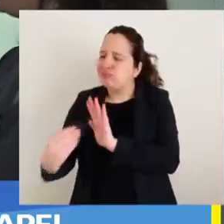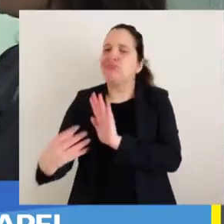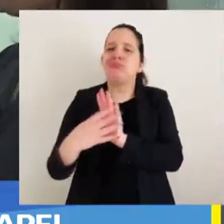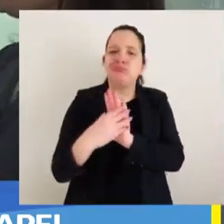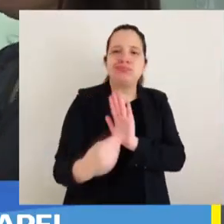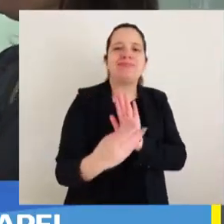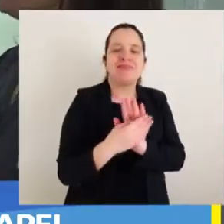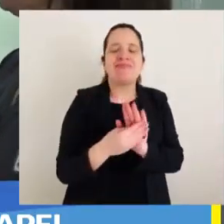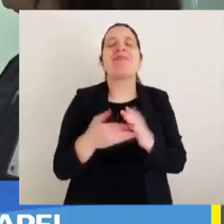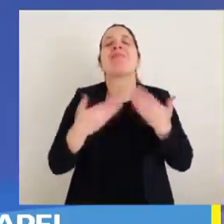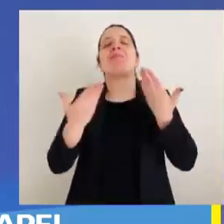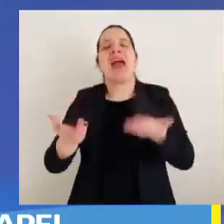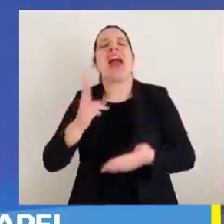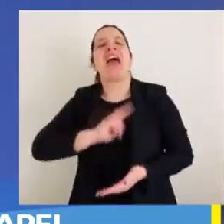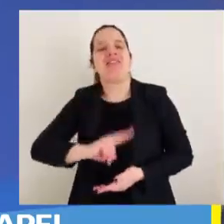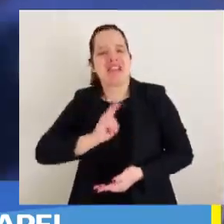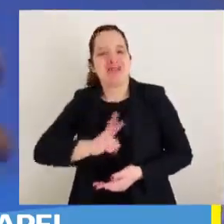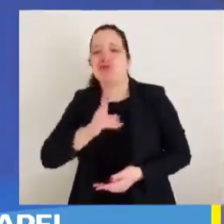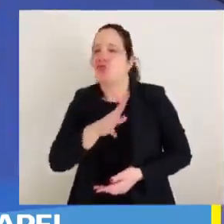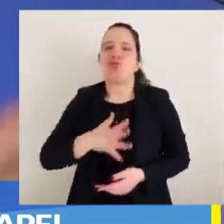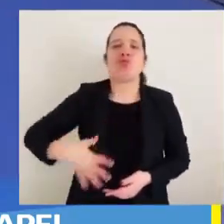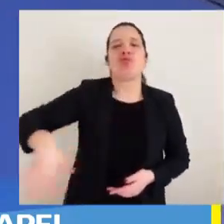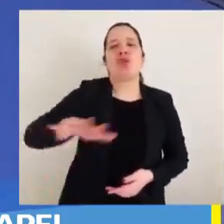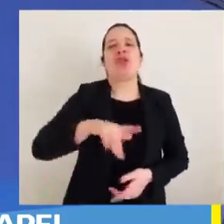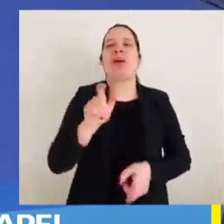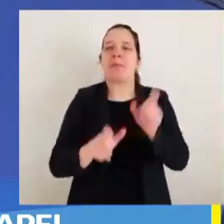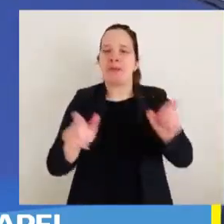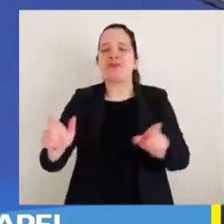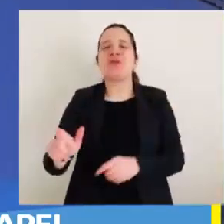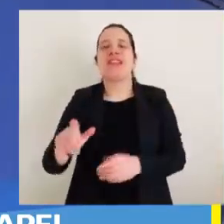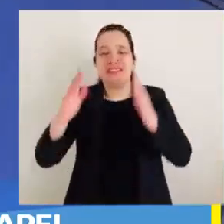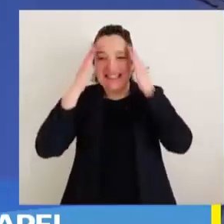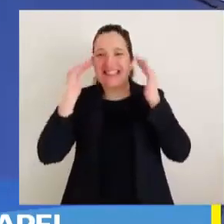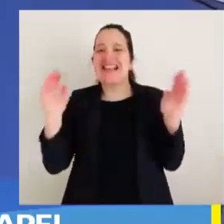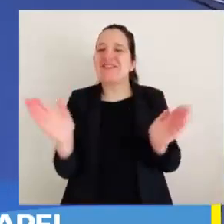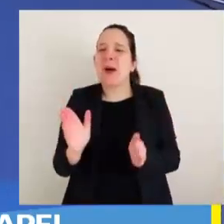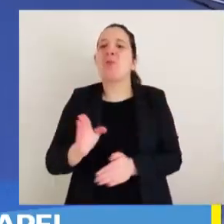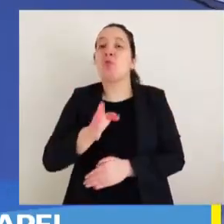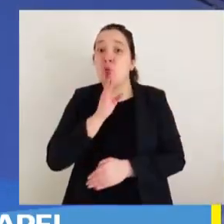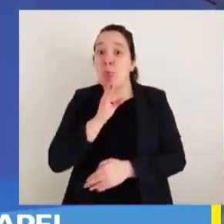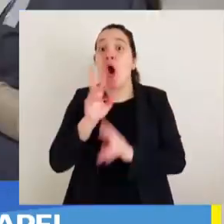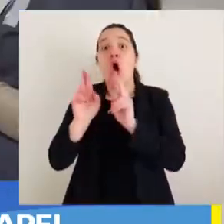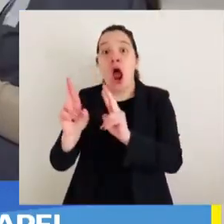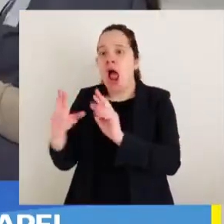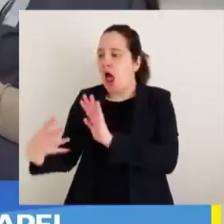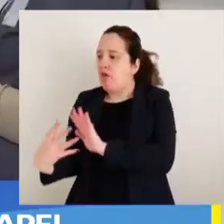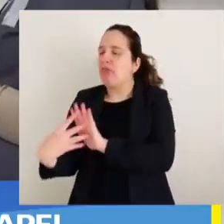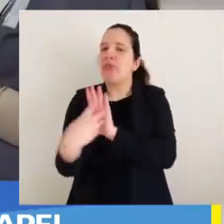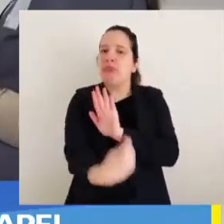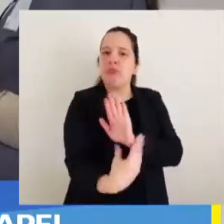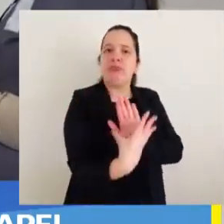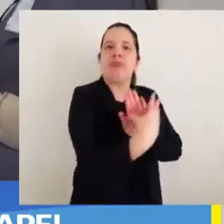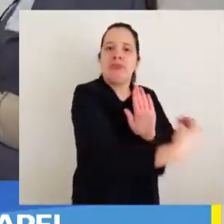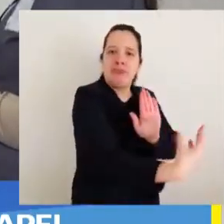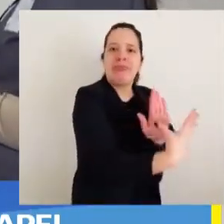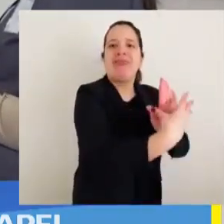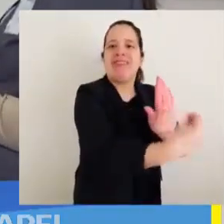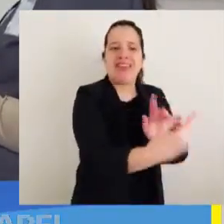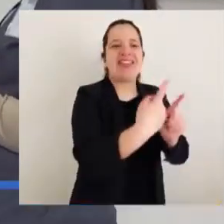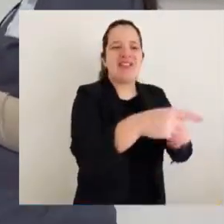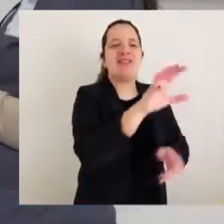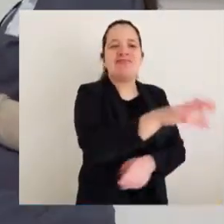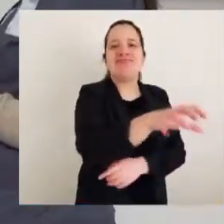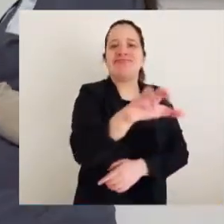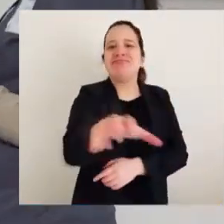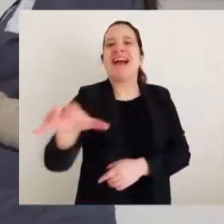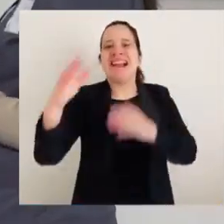innovando para beneficio de toda la comunidad usuaria del CESFAM Tucapel y replicar para los distintos establecimientos de la salud